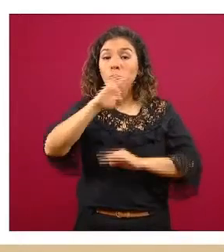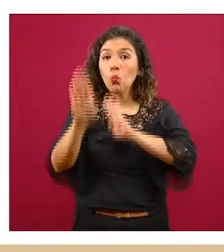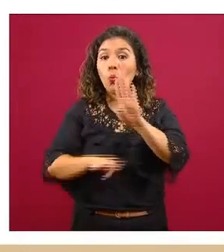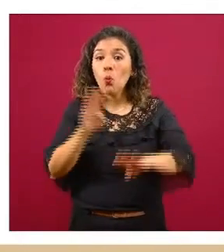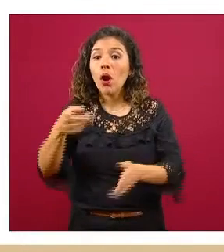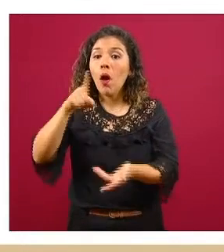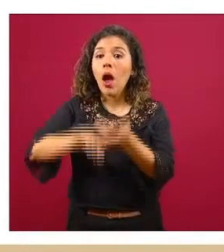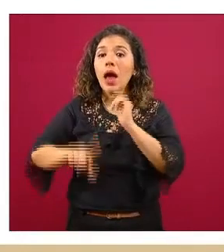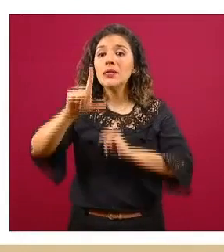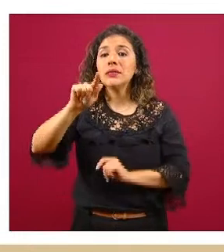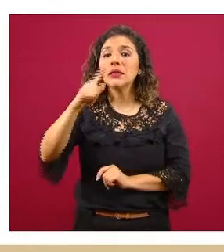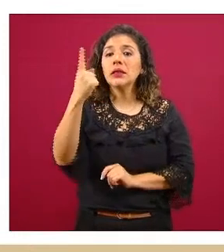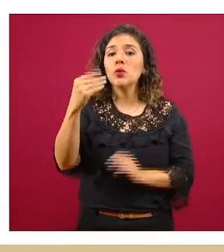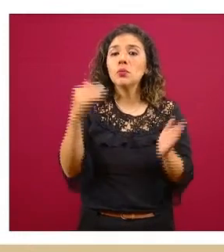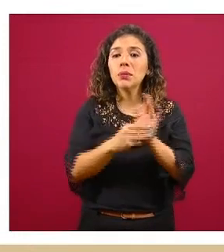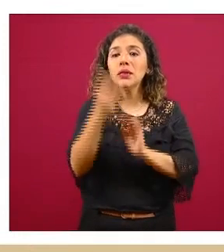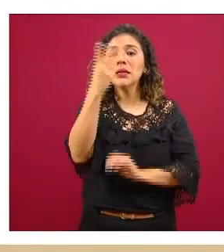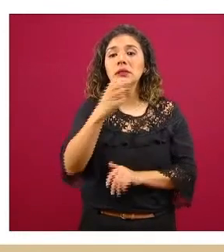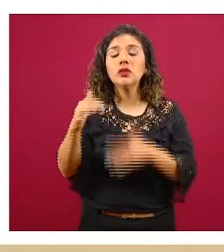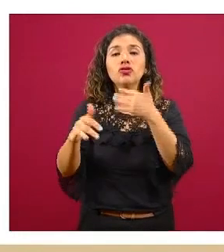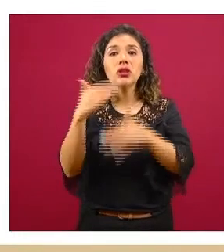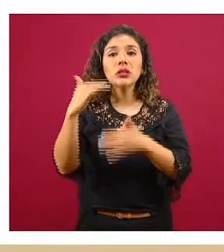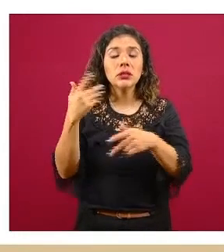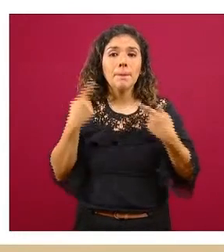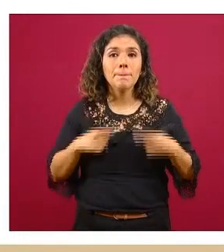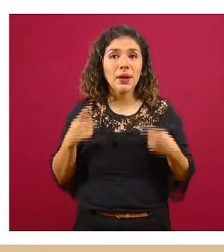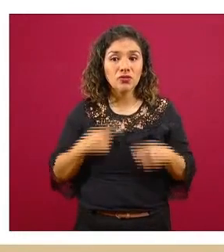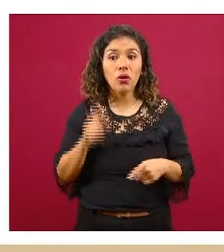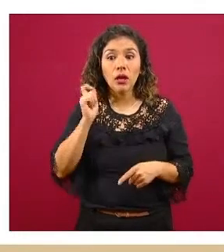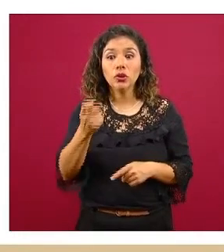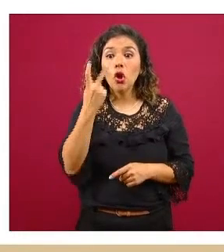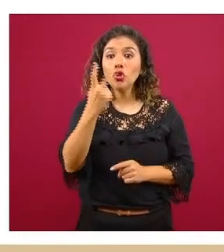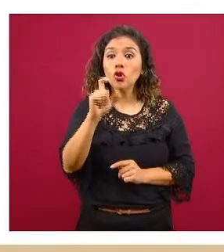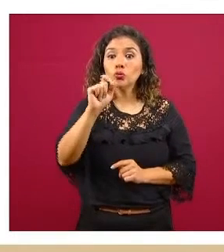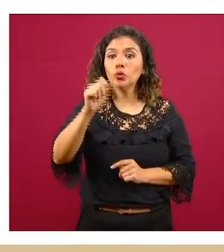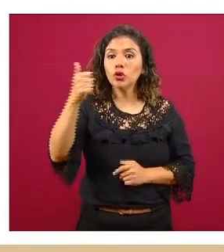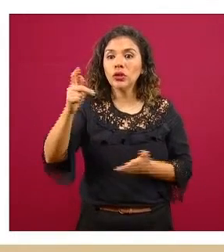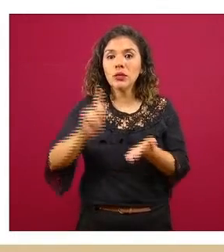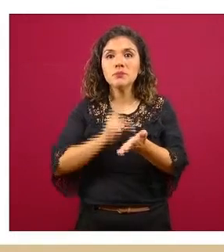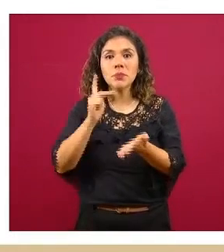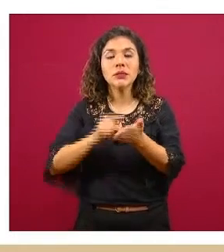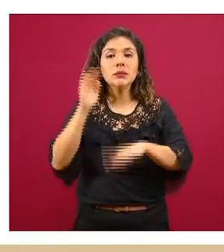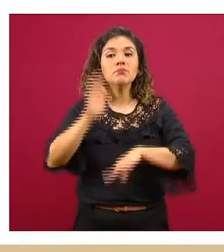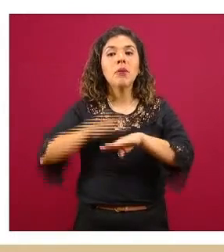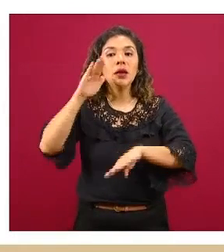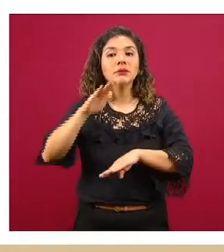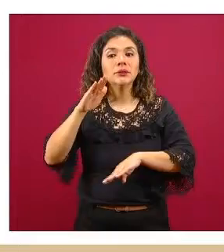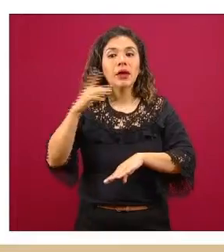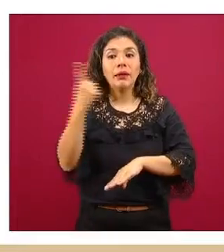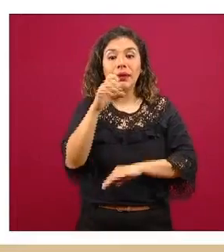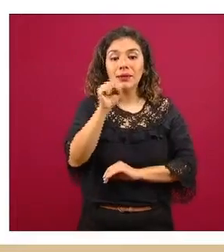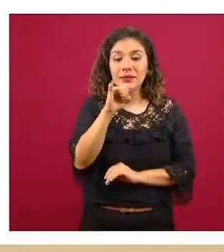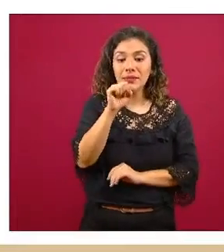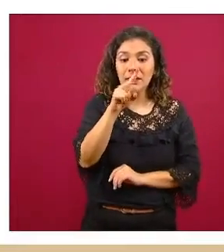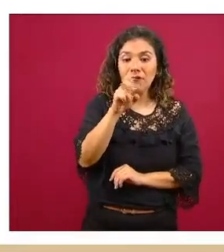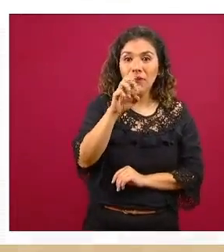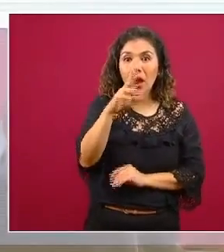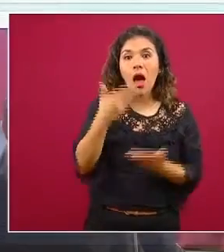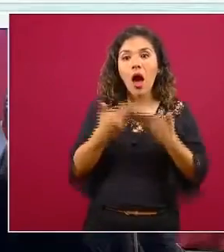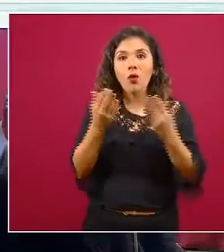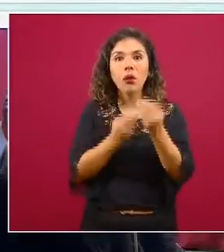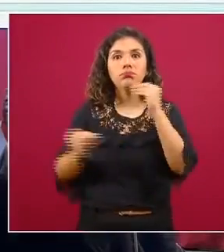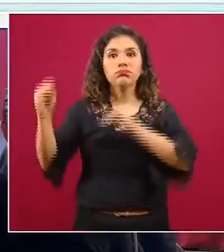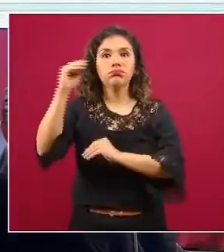son 71.315 o sea que tenemos 2.6 veces lo que teníamos registrado en el CISBER ahora como exceso de